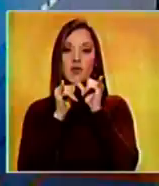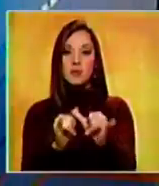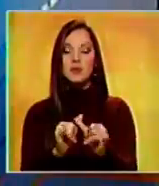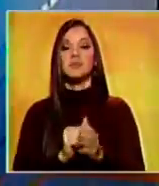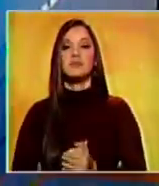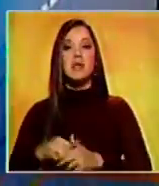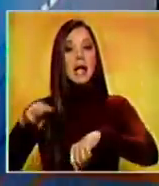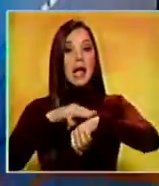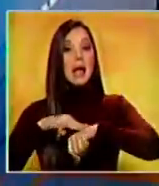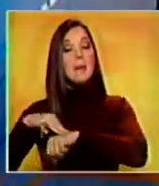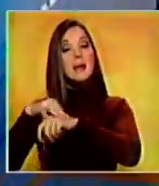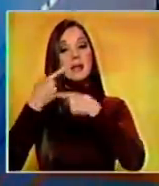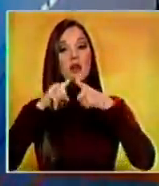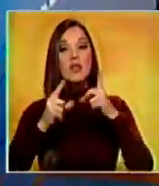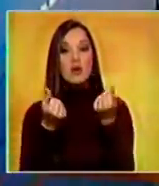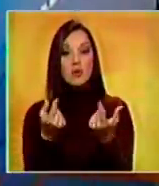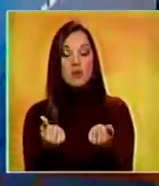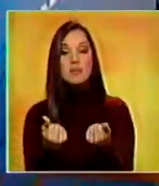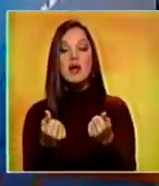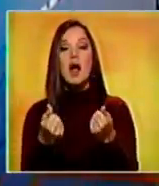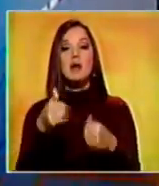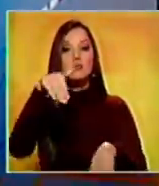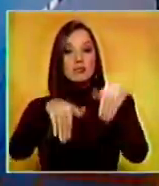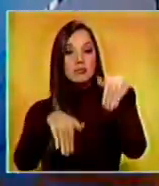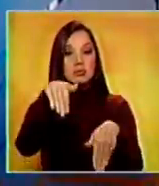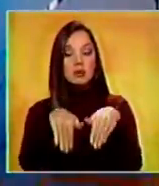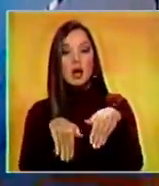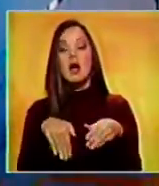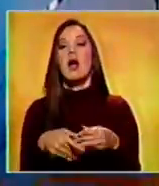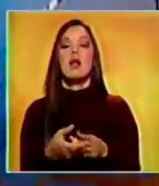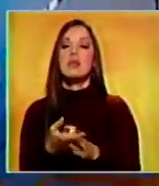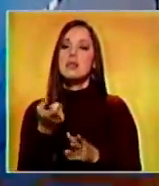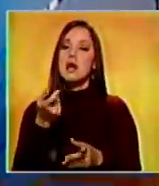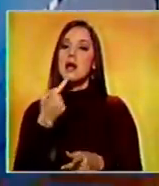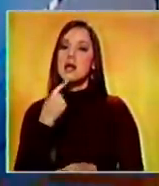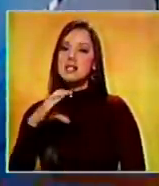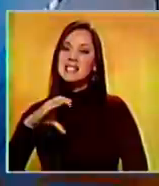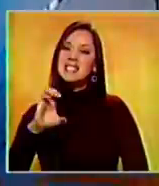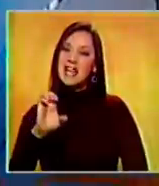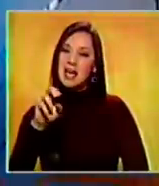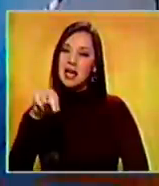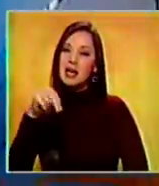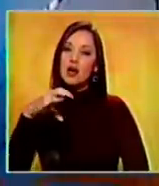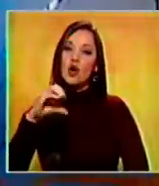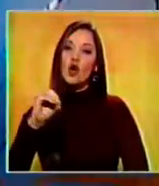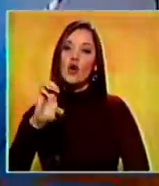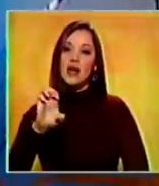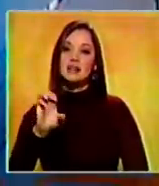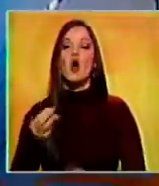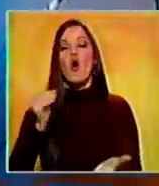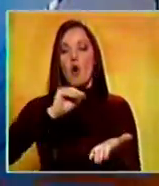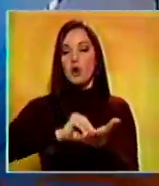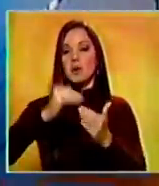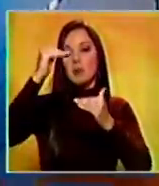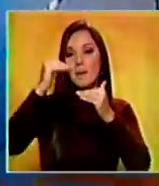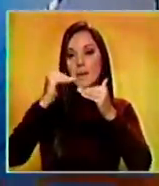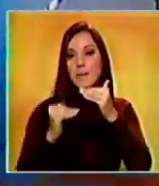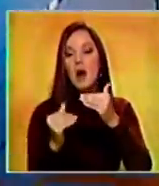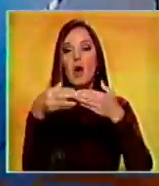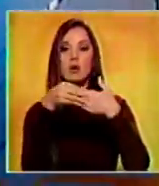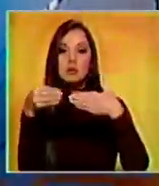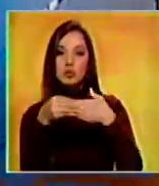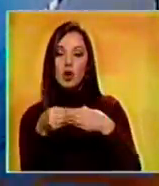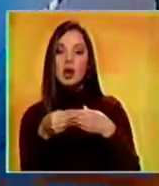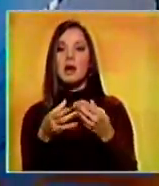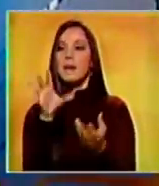El Ministerio de Economía y Finanzas a través del Centro Nacional de Comercio Exterior, CENCOEX, definió nuevos requisitos, controles y trámites